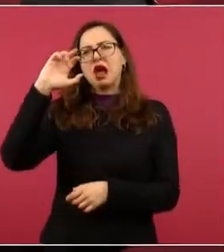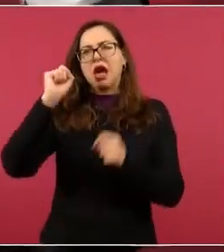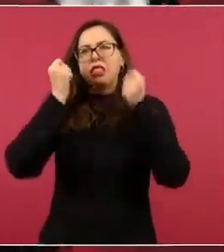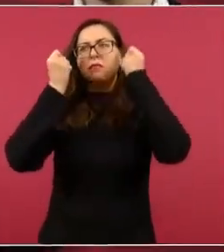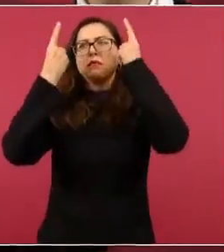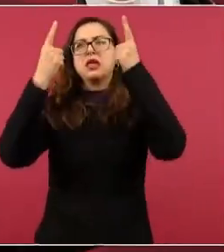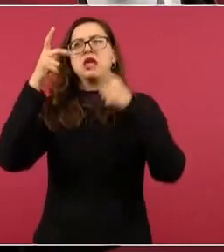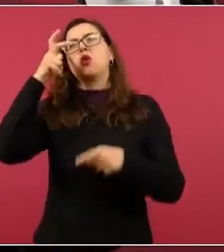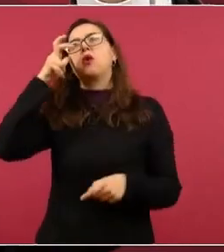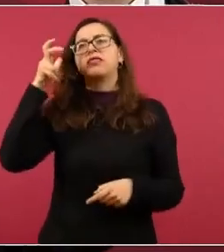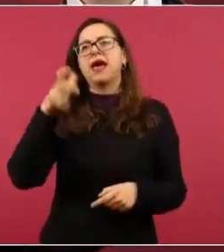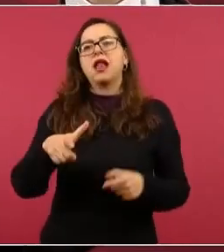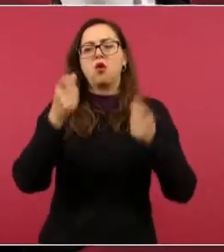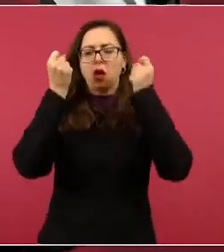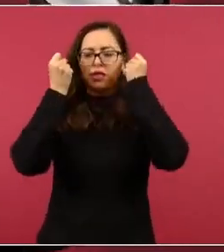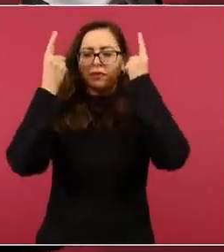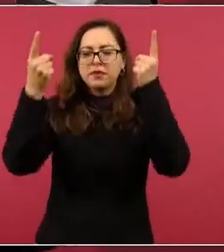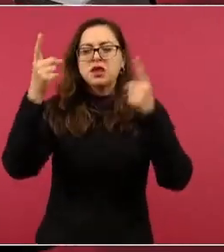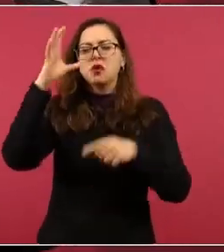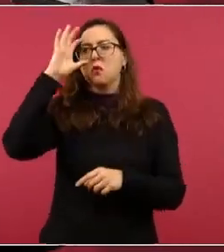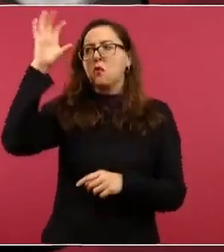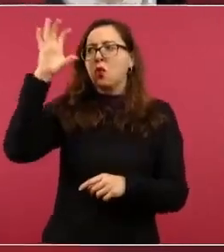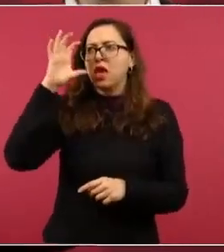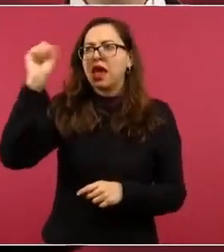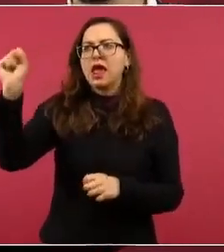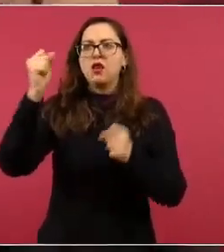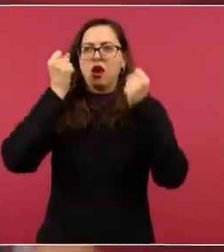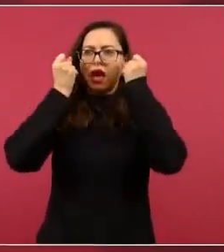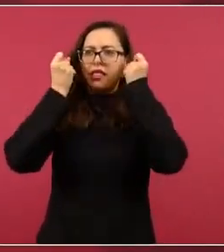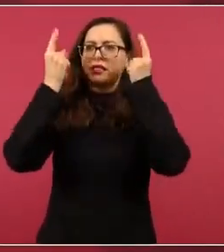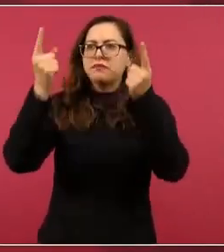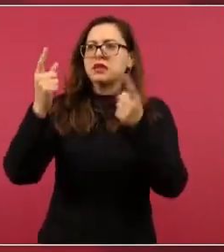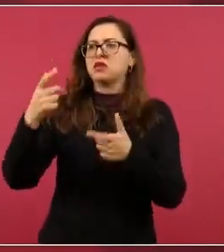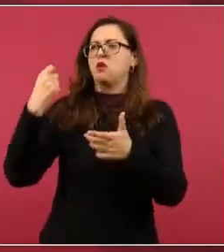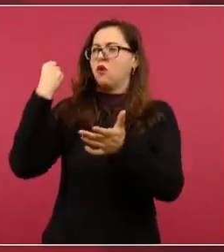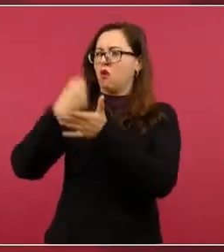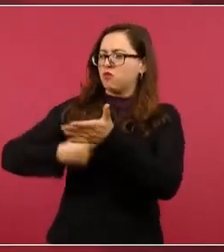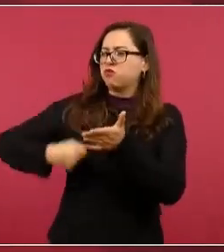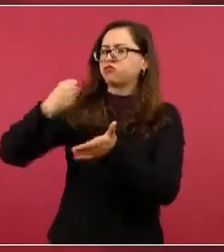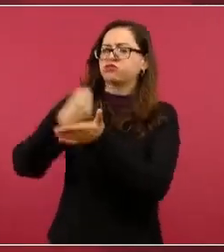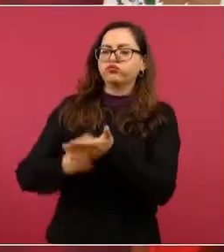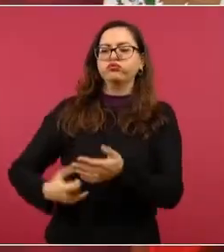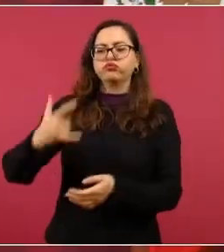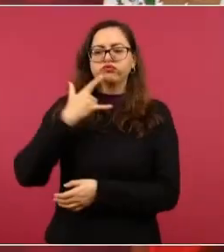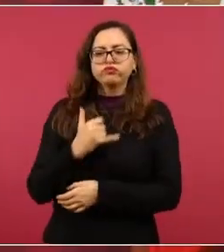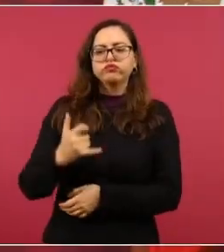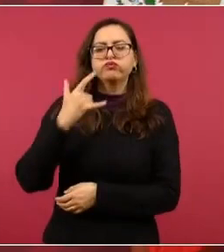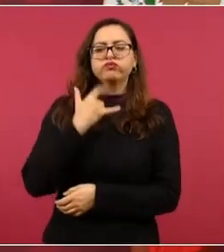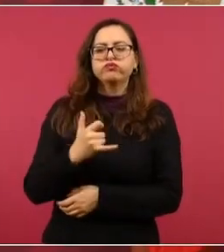Vengo acarreado porque admiro